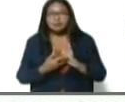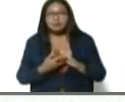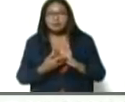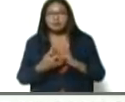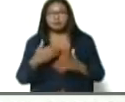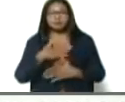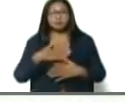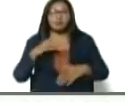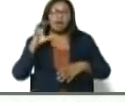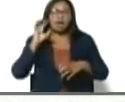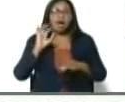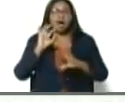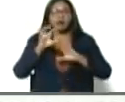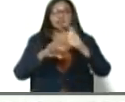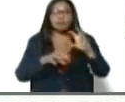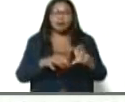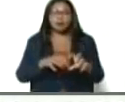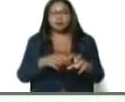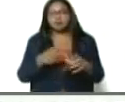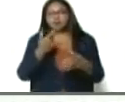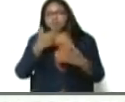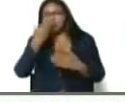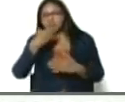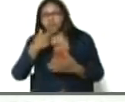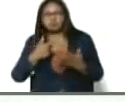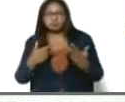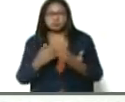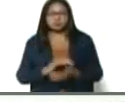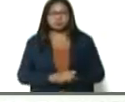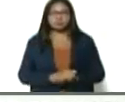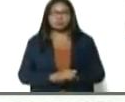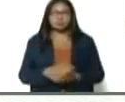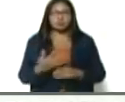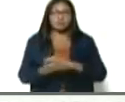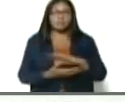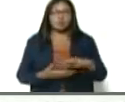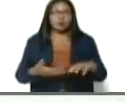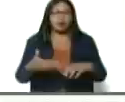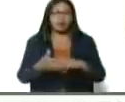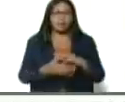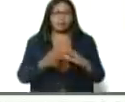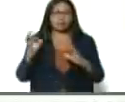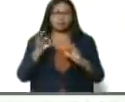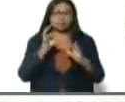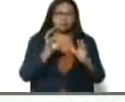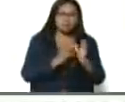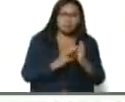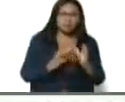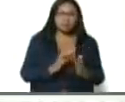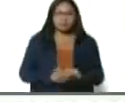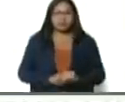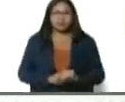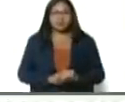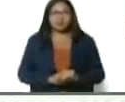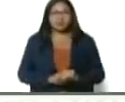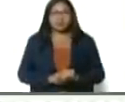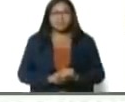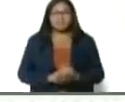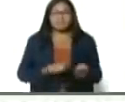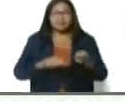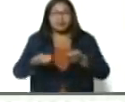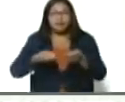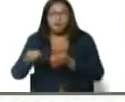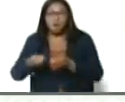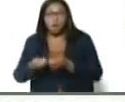animal y vegetal, problemas epidemiológicos, manejo integrado de plagas en la